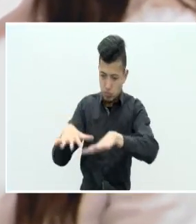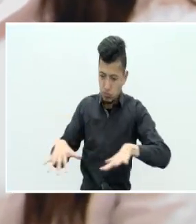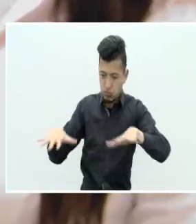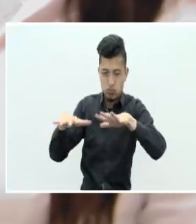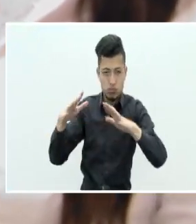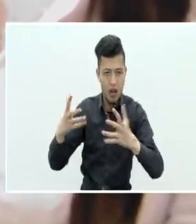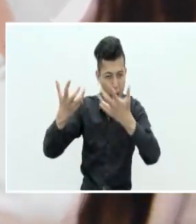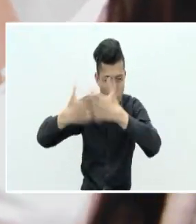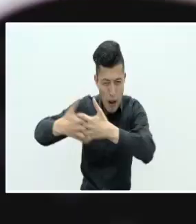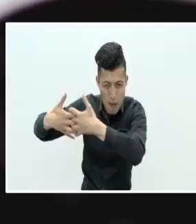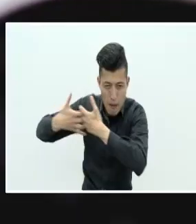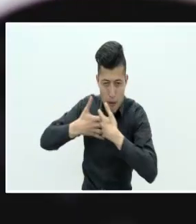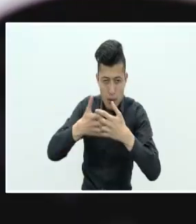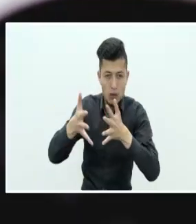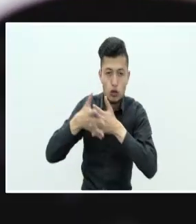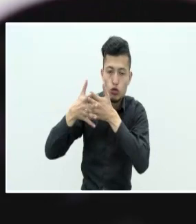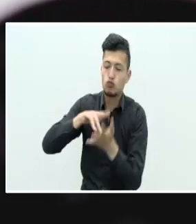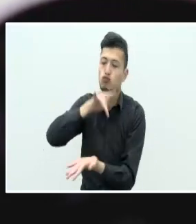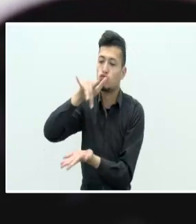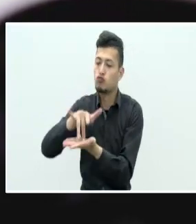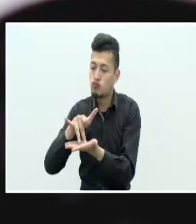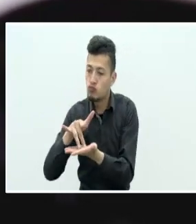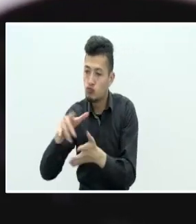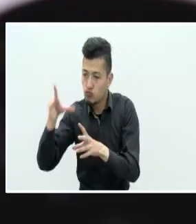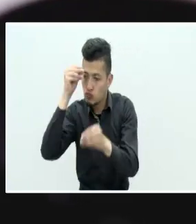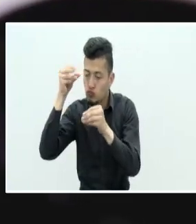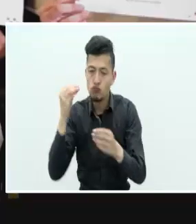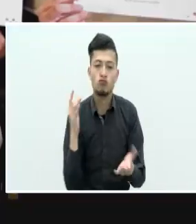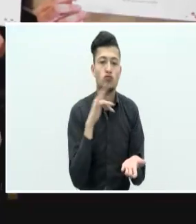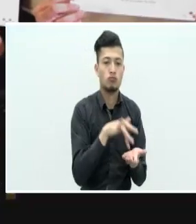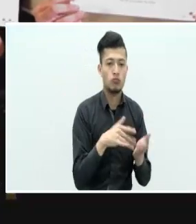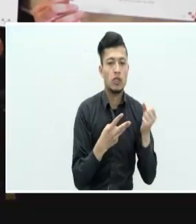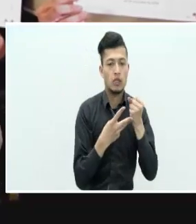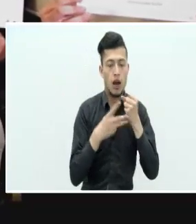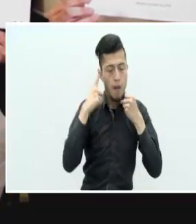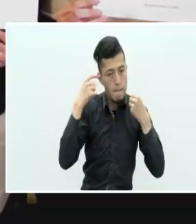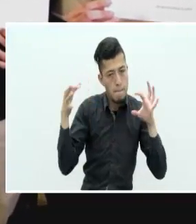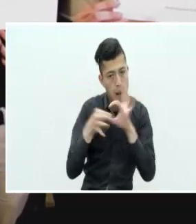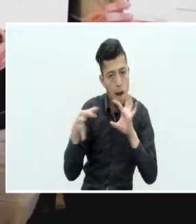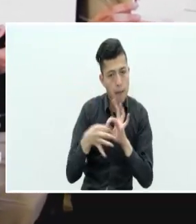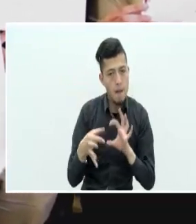multinacionales con las cuales posteriormente el SENA viene haciendo alianzas.